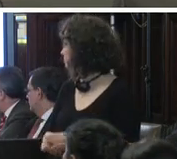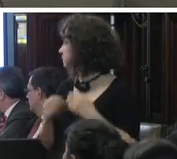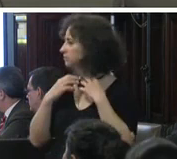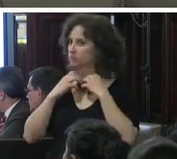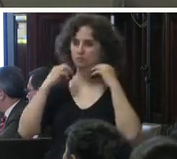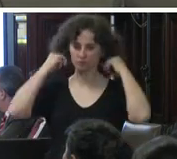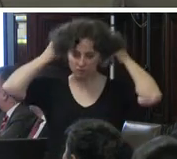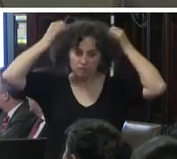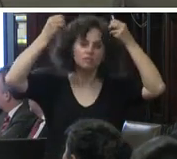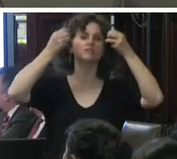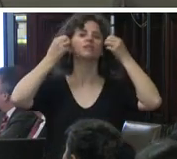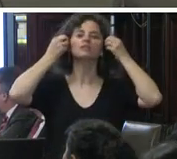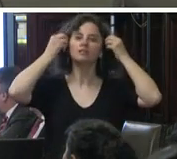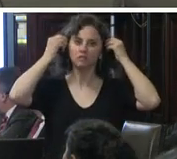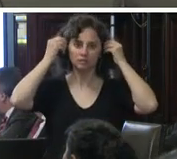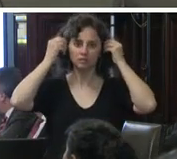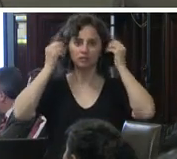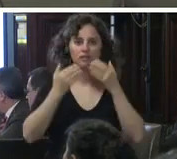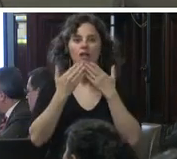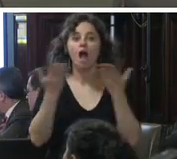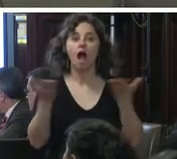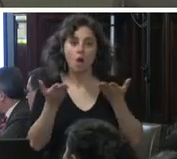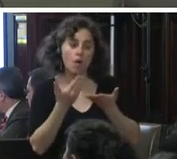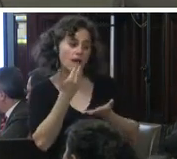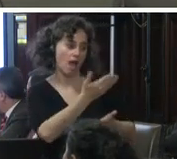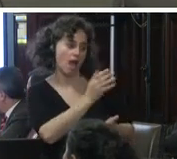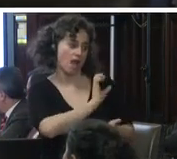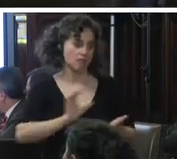the honorable state of Mexico thank you